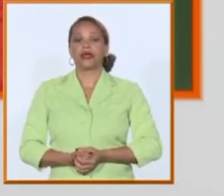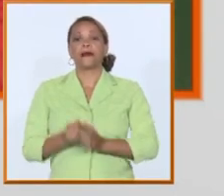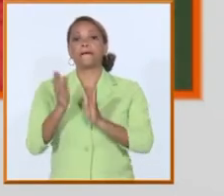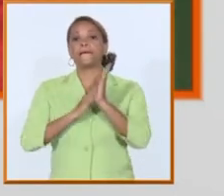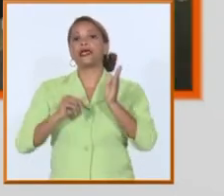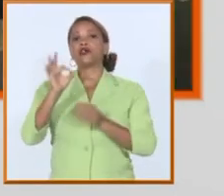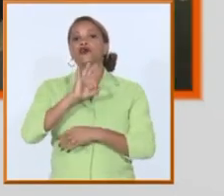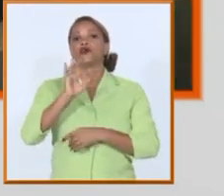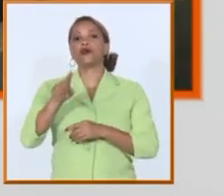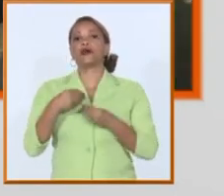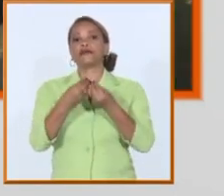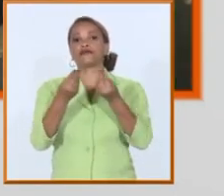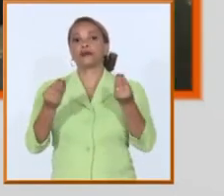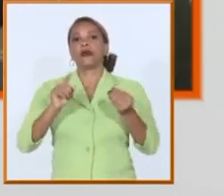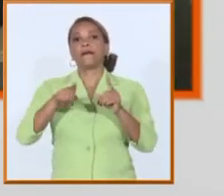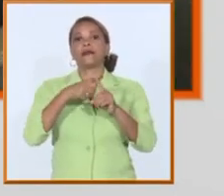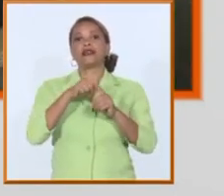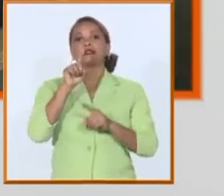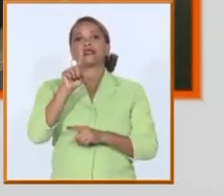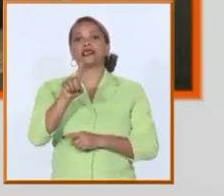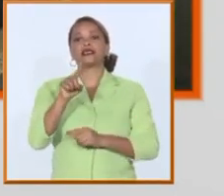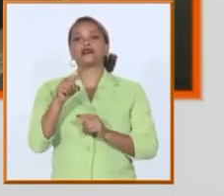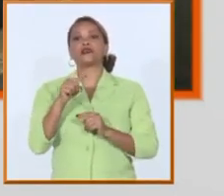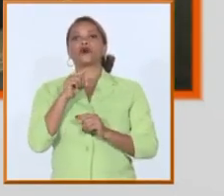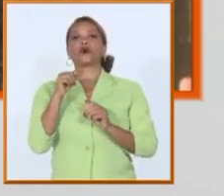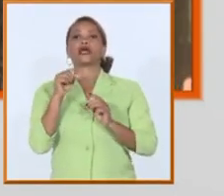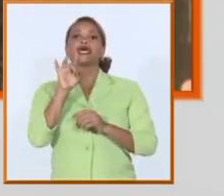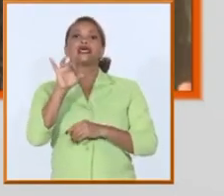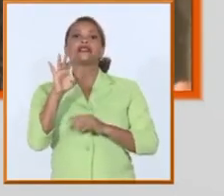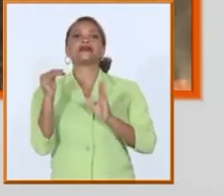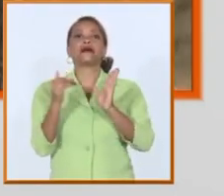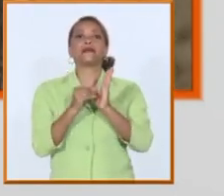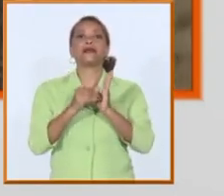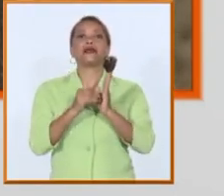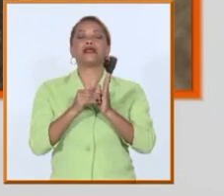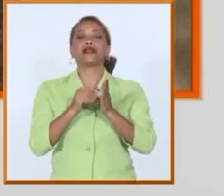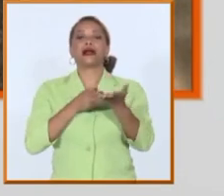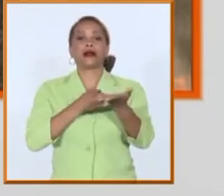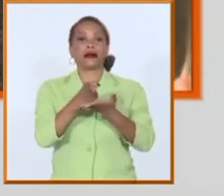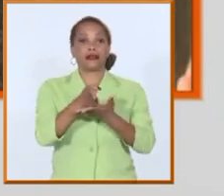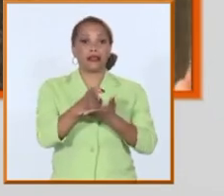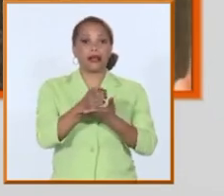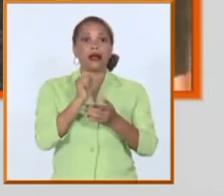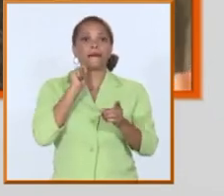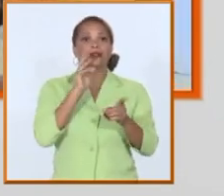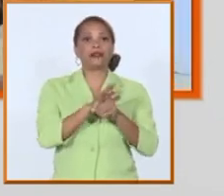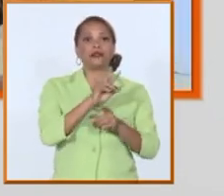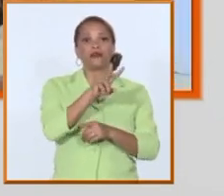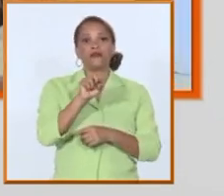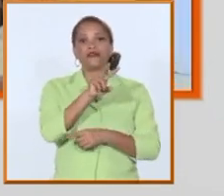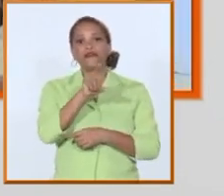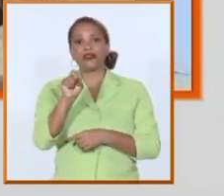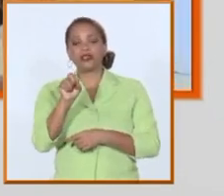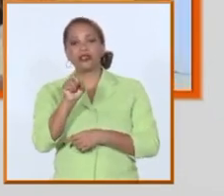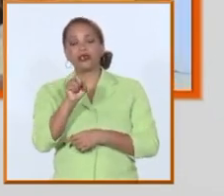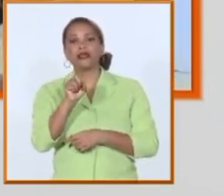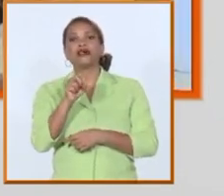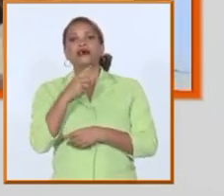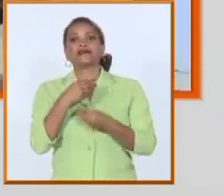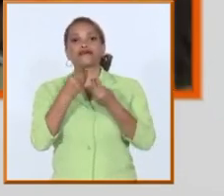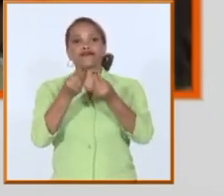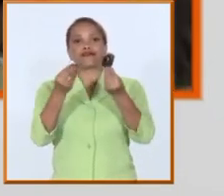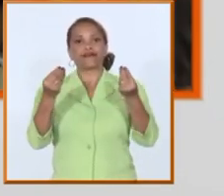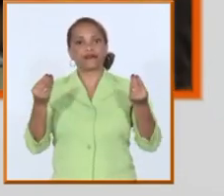más de 115 mil plazas cifra grande desde el 2020 de manera continuada se ofrece